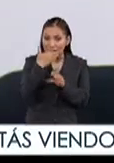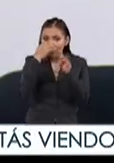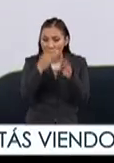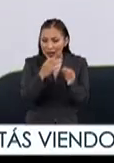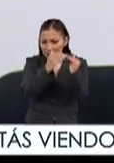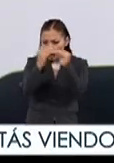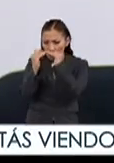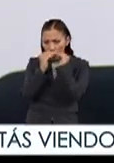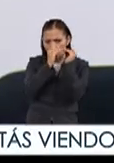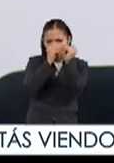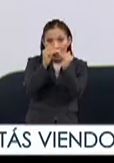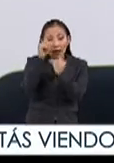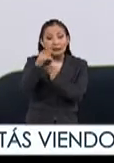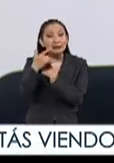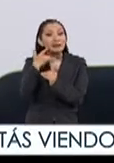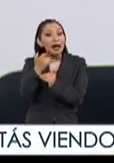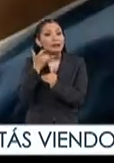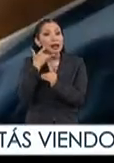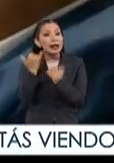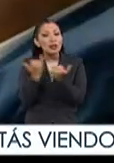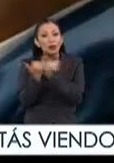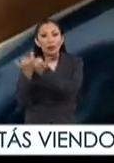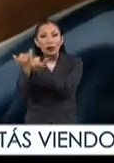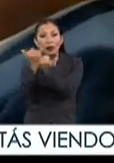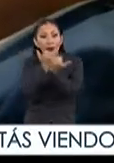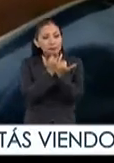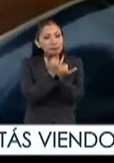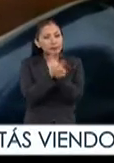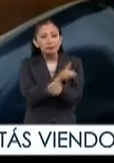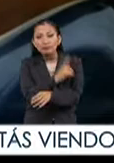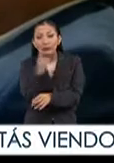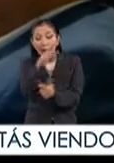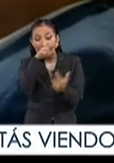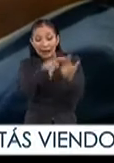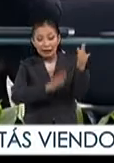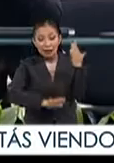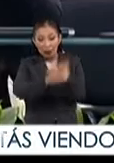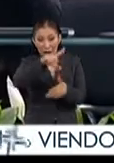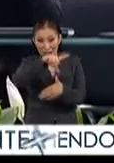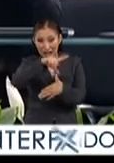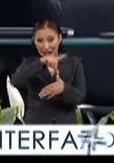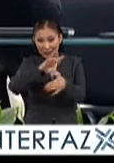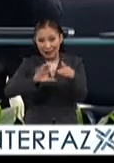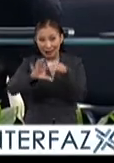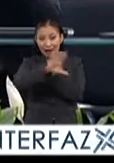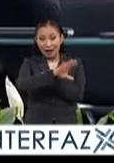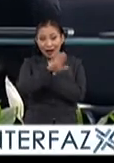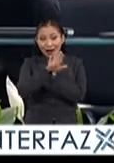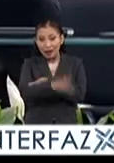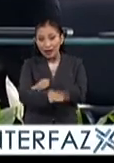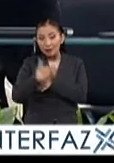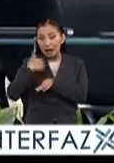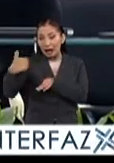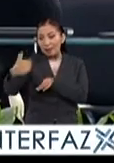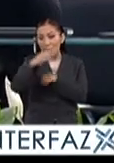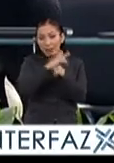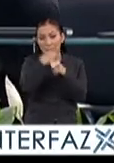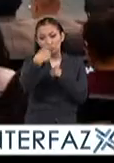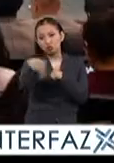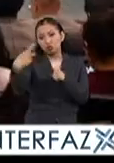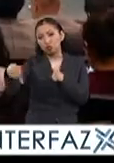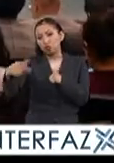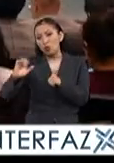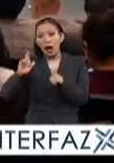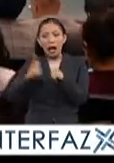homogéneos es procurar que sean comunes, debido a que en la región de América Latina y el Caribe, cada nación utiliza